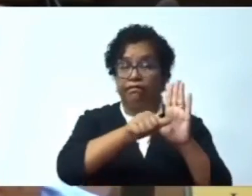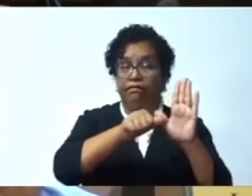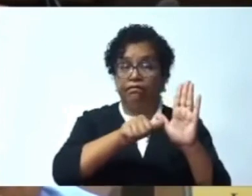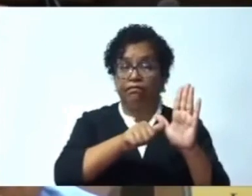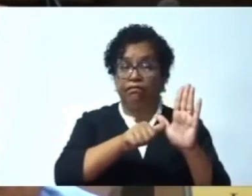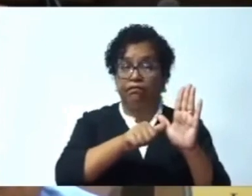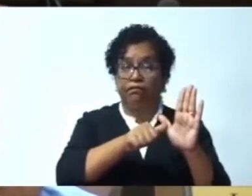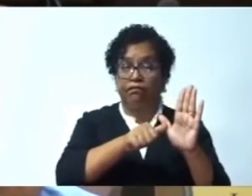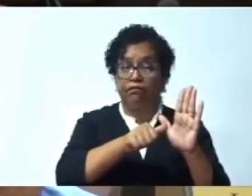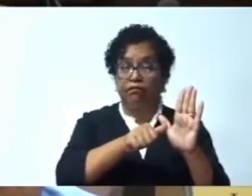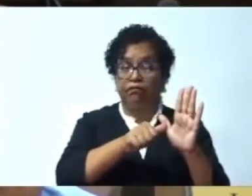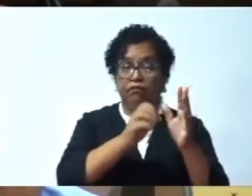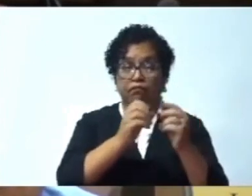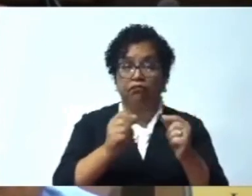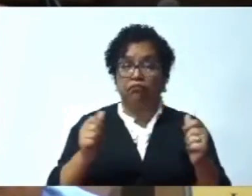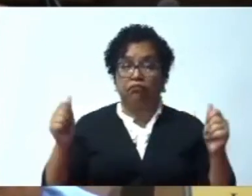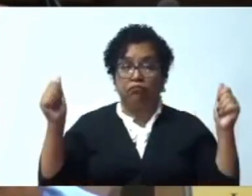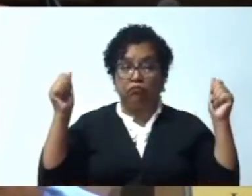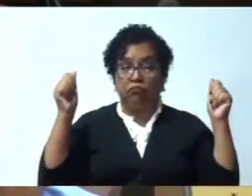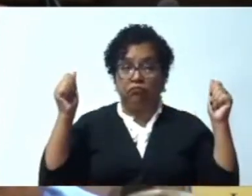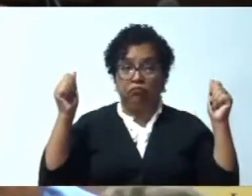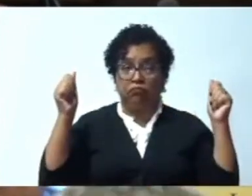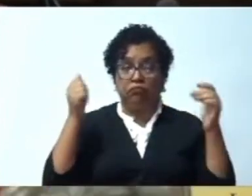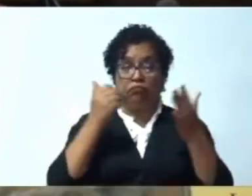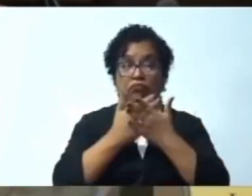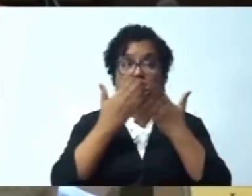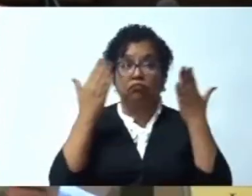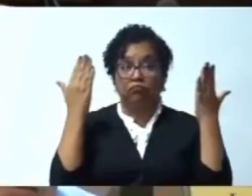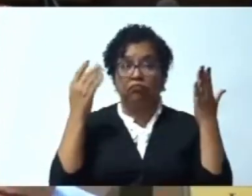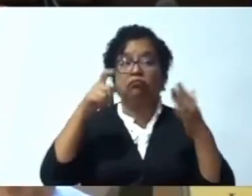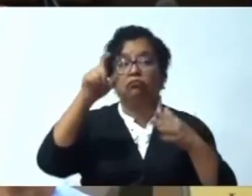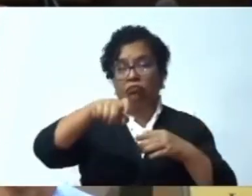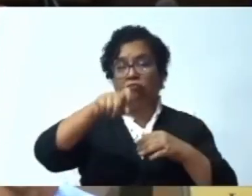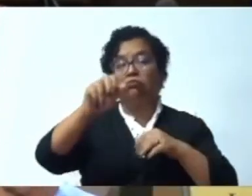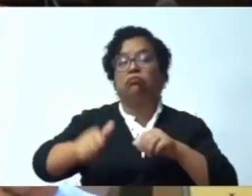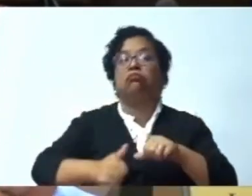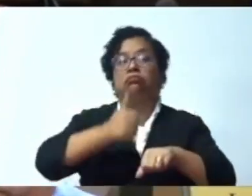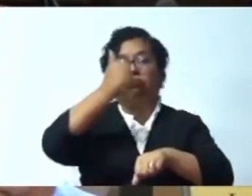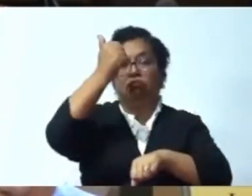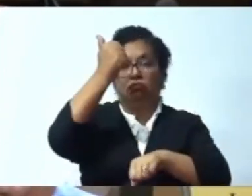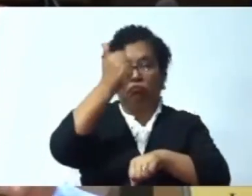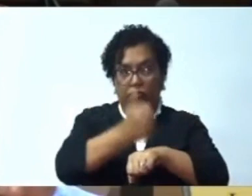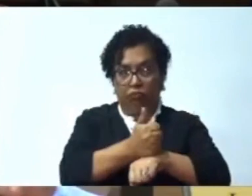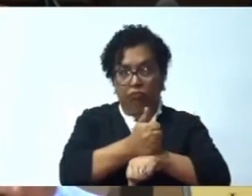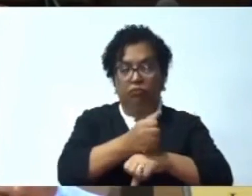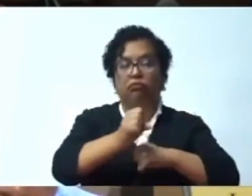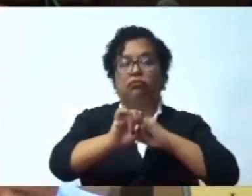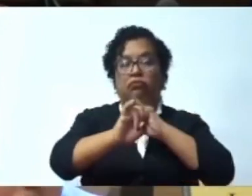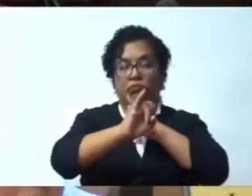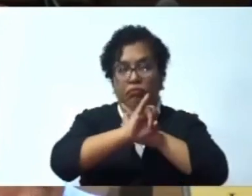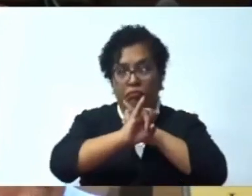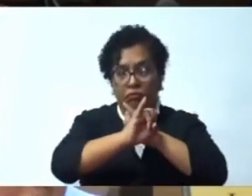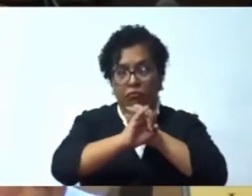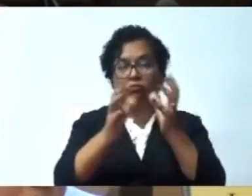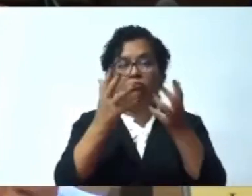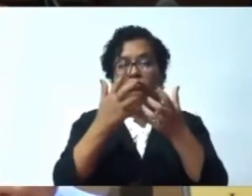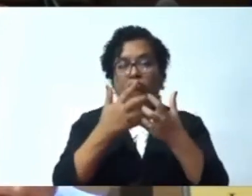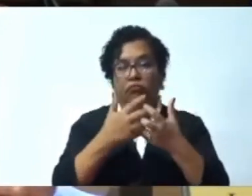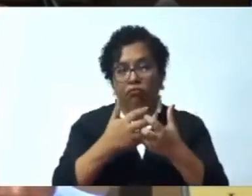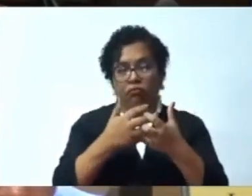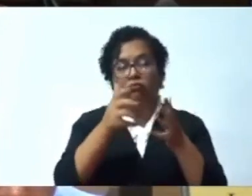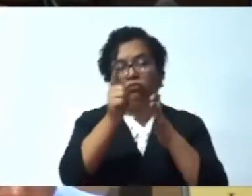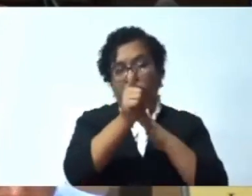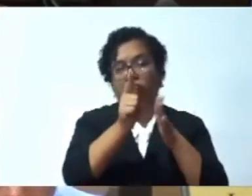entonces crear la institución que sí pudiera darle competencia jurídica, continuador